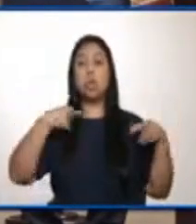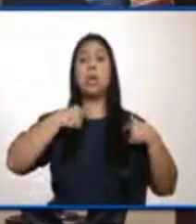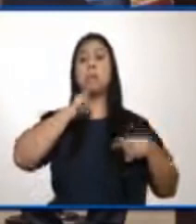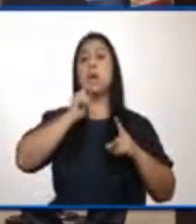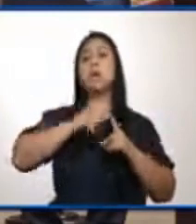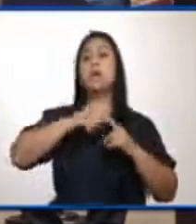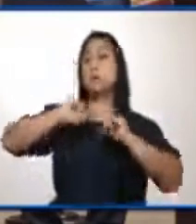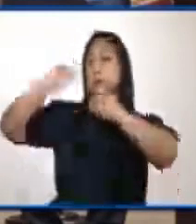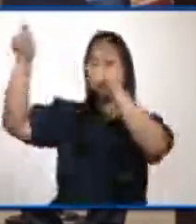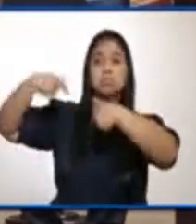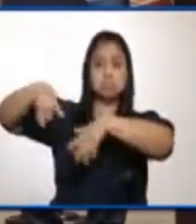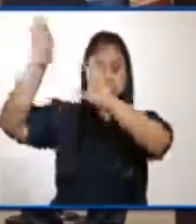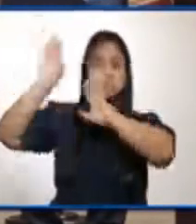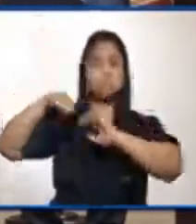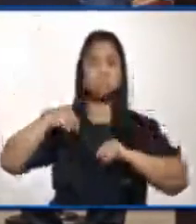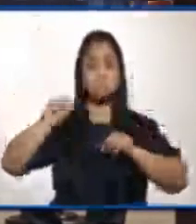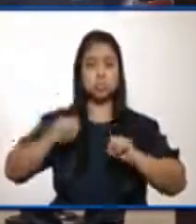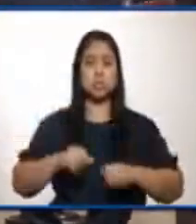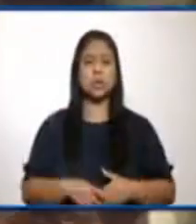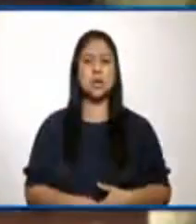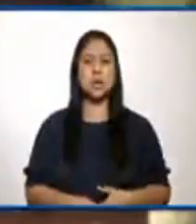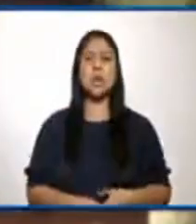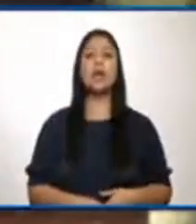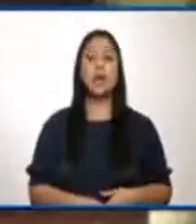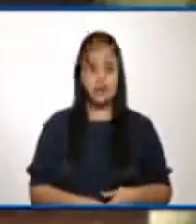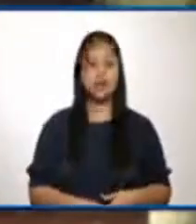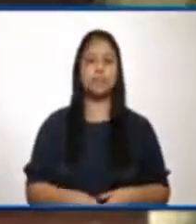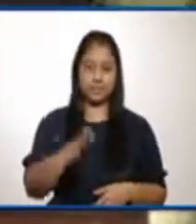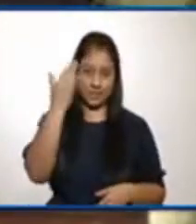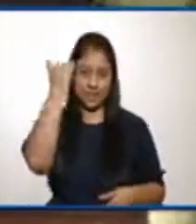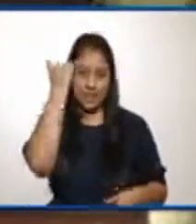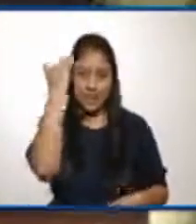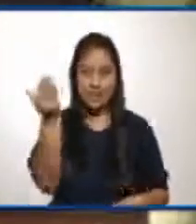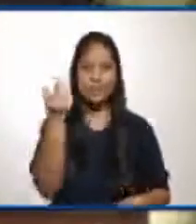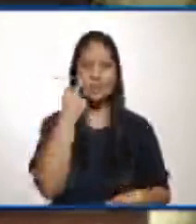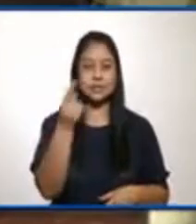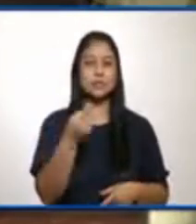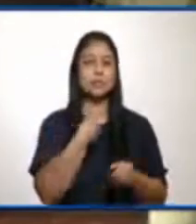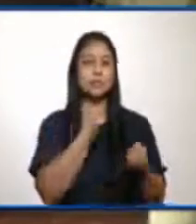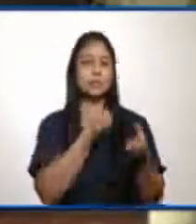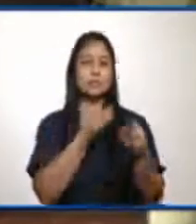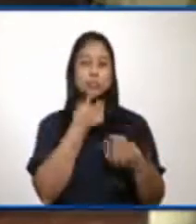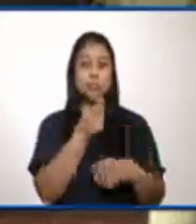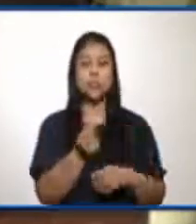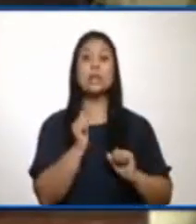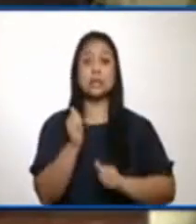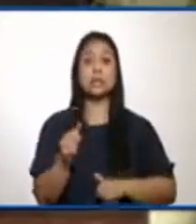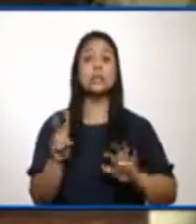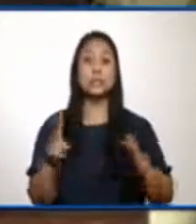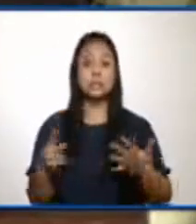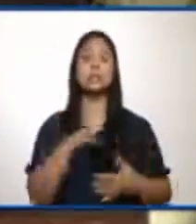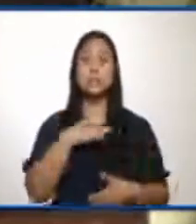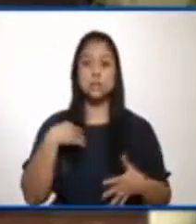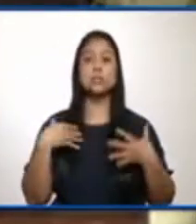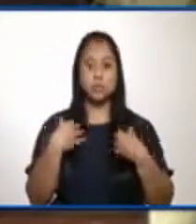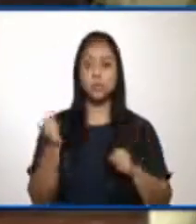taxi o que la llevara a alguien. Muchas gracias por la información, le daremos seguimiento y ese es un número del Ministerio de Salud.